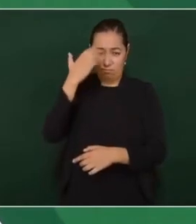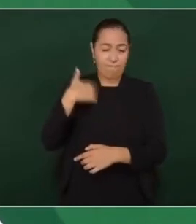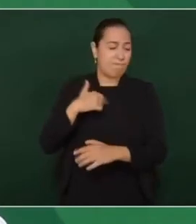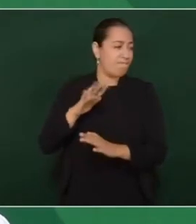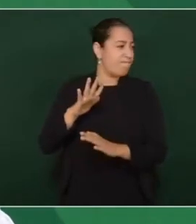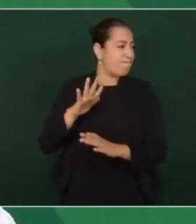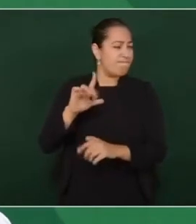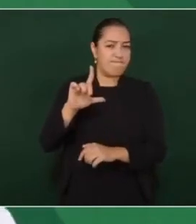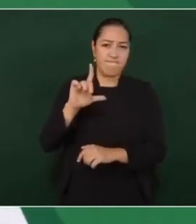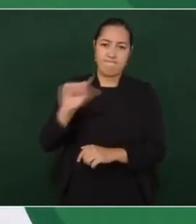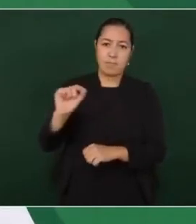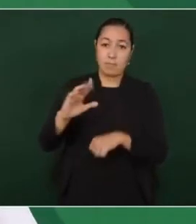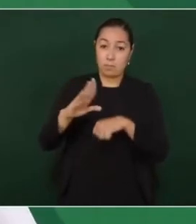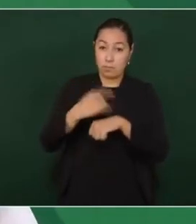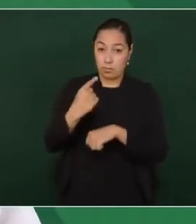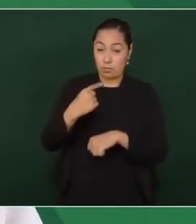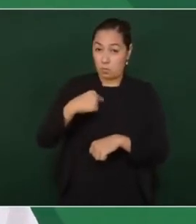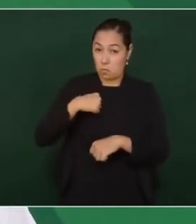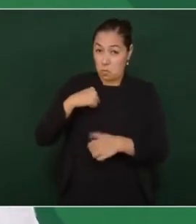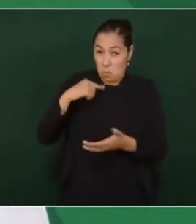porque si te vuelvo a ver,